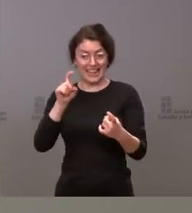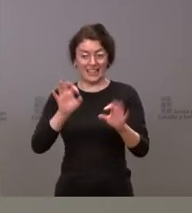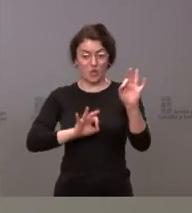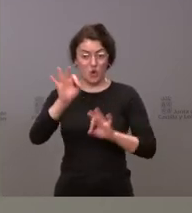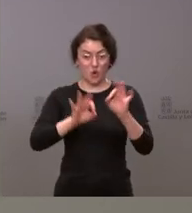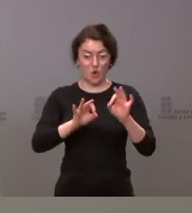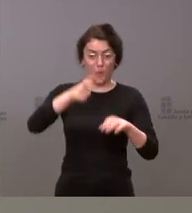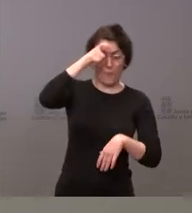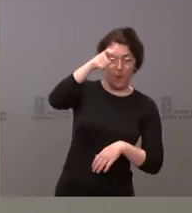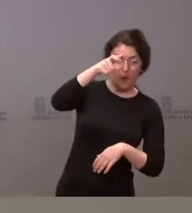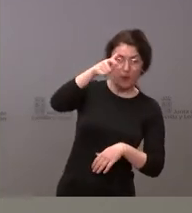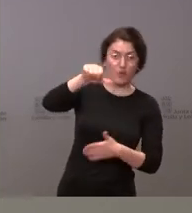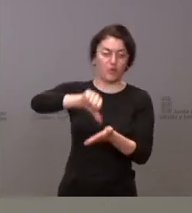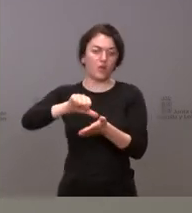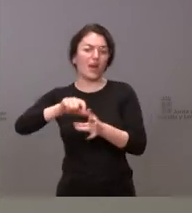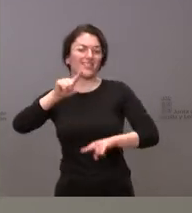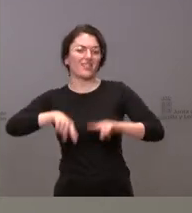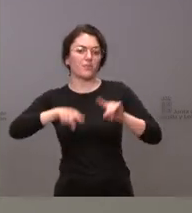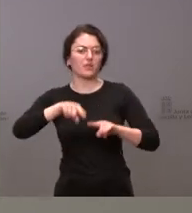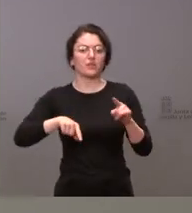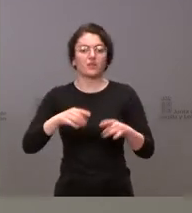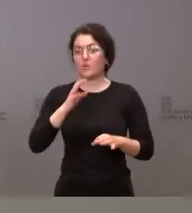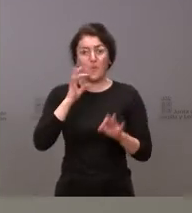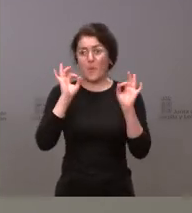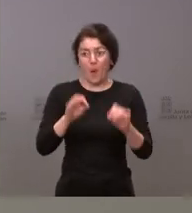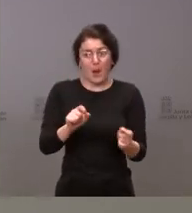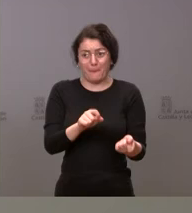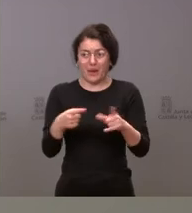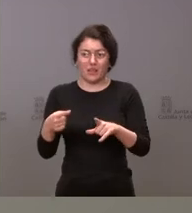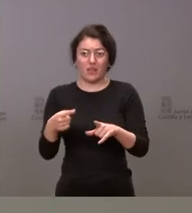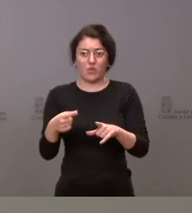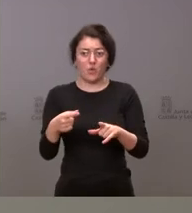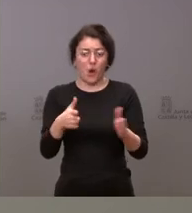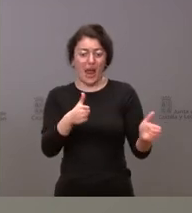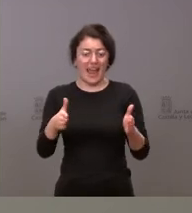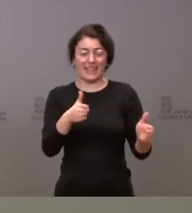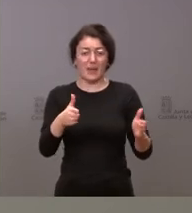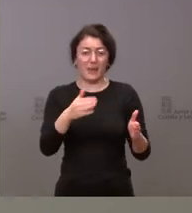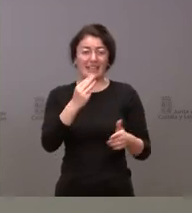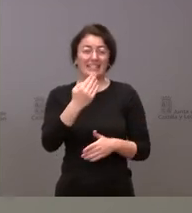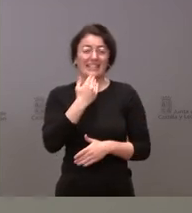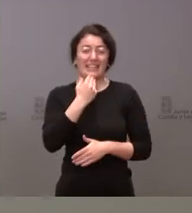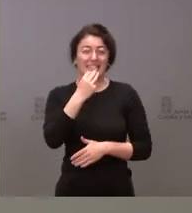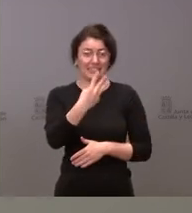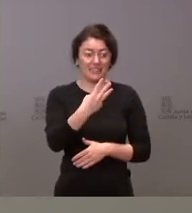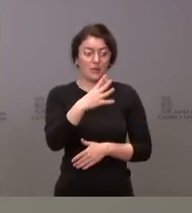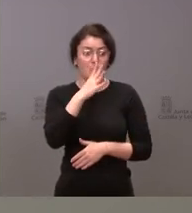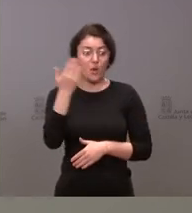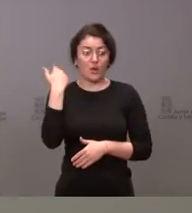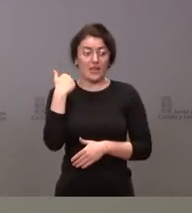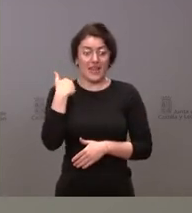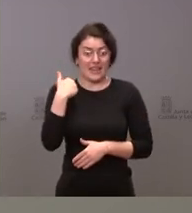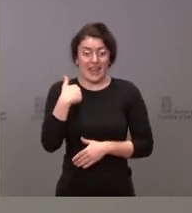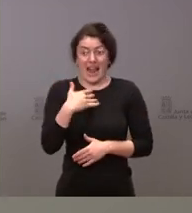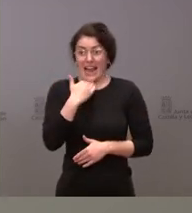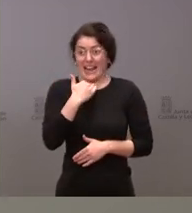en la zona, como los tenemos prácticamente en la educación de tres años. Es que hay que recordar que tenemos escolarizados prácticamente al 100% de los niños de tres años, de